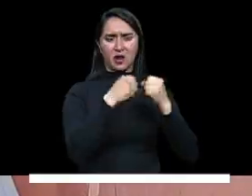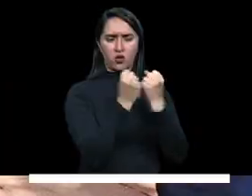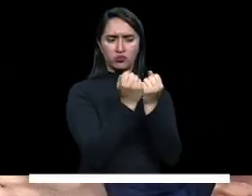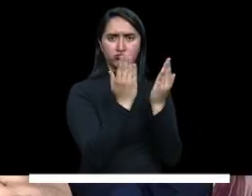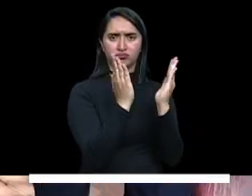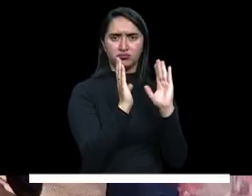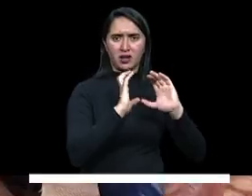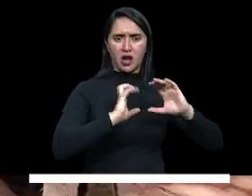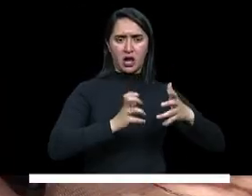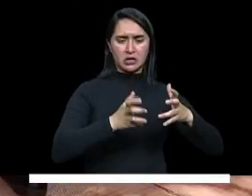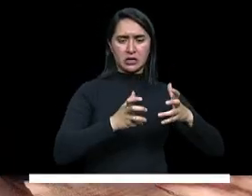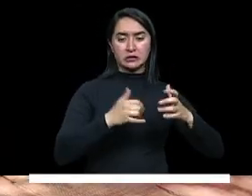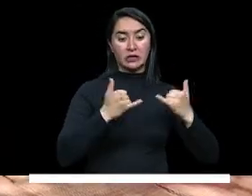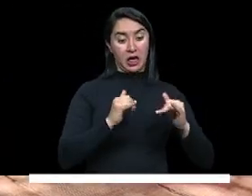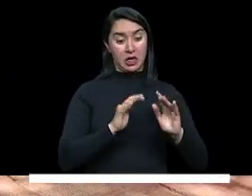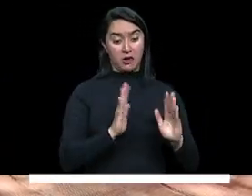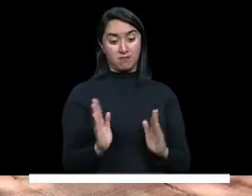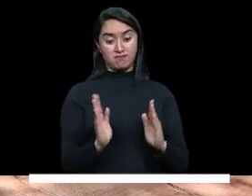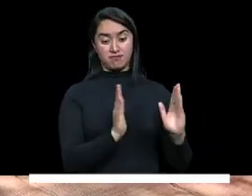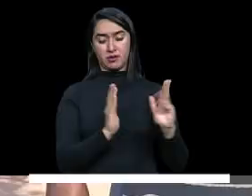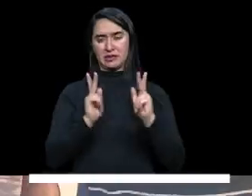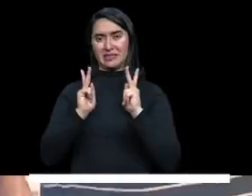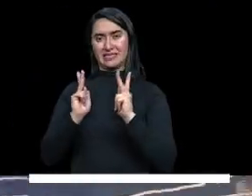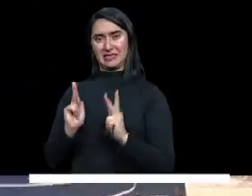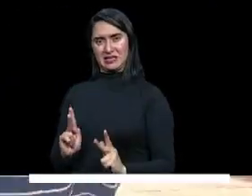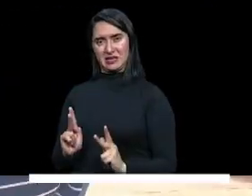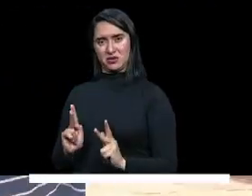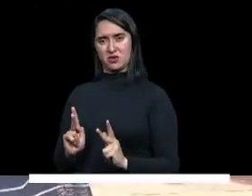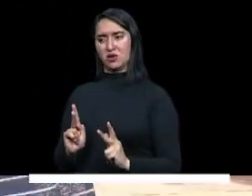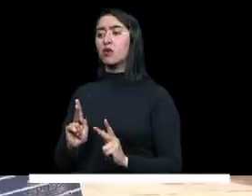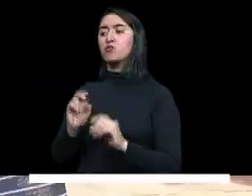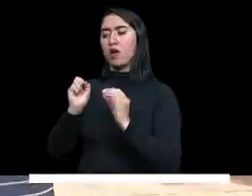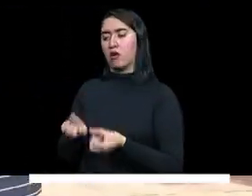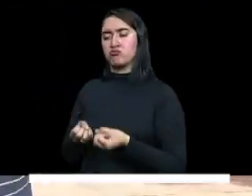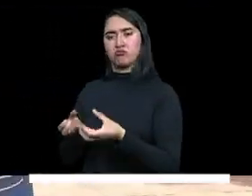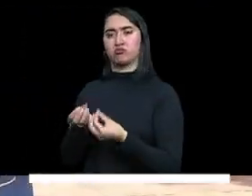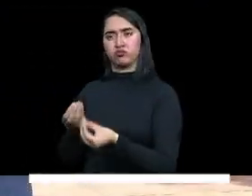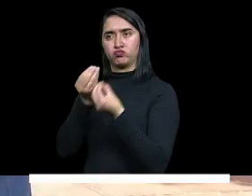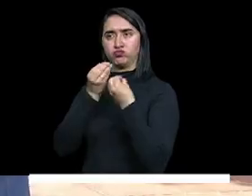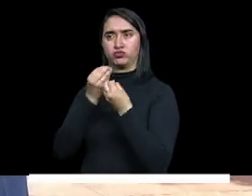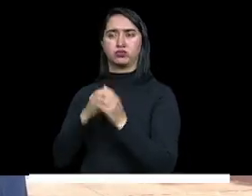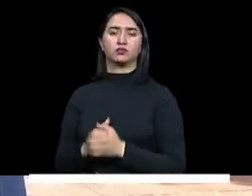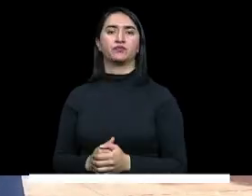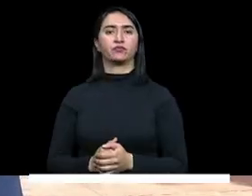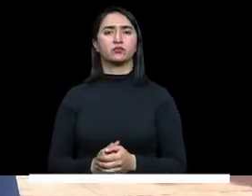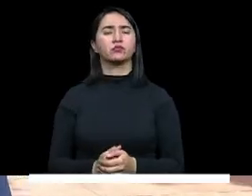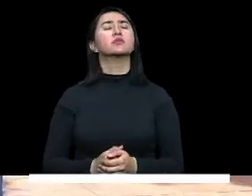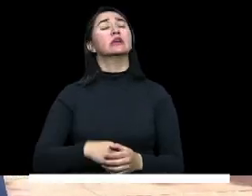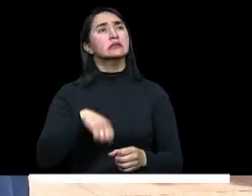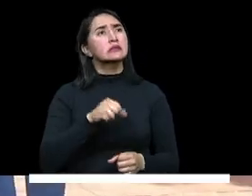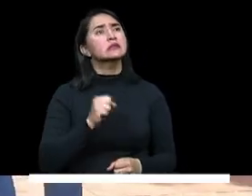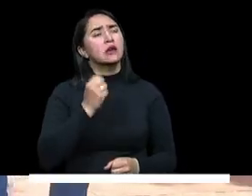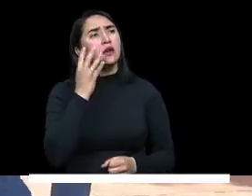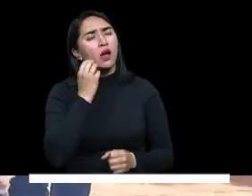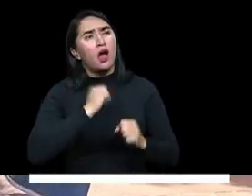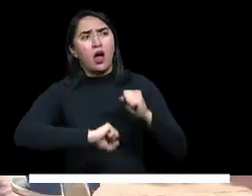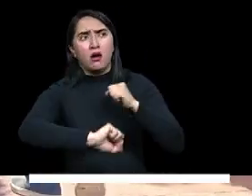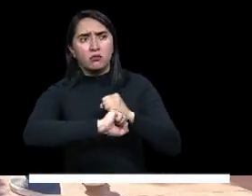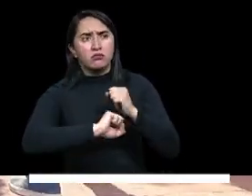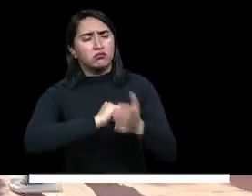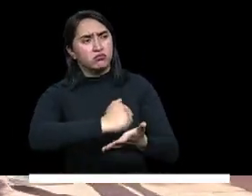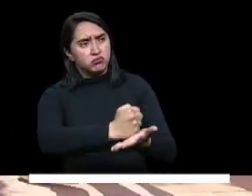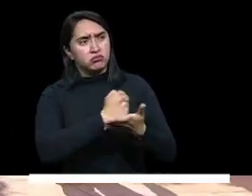los recesos escolares del calendario académico. Pues una ayuda que hoy en día nos aporta a los hogares